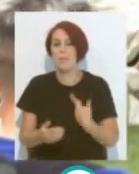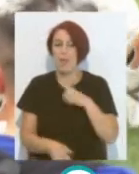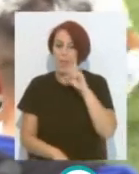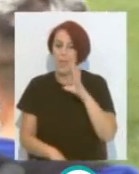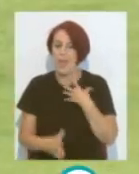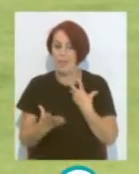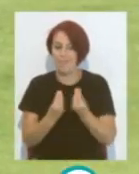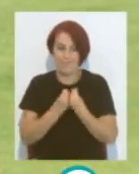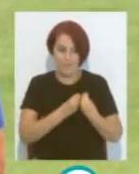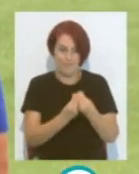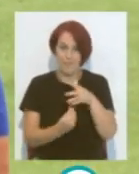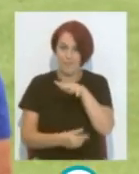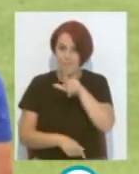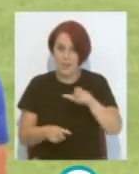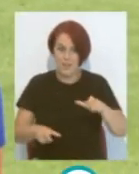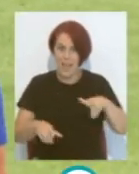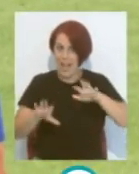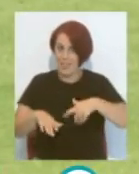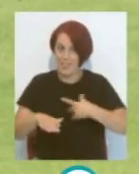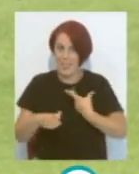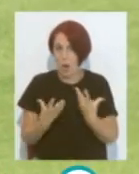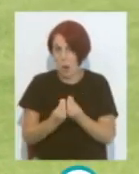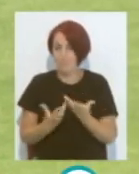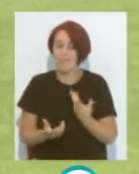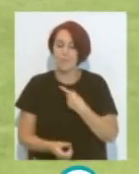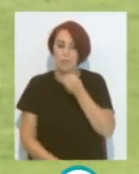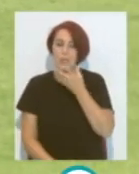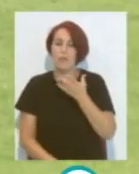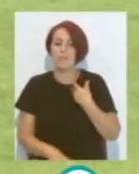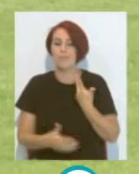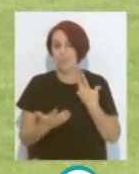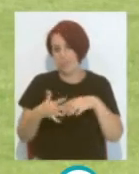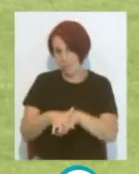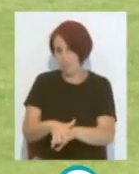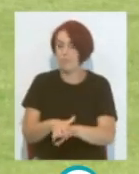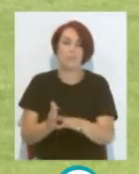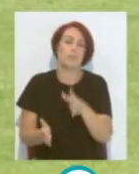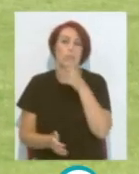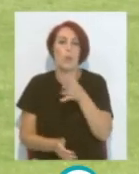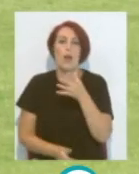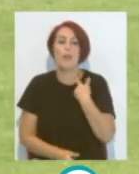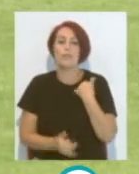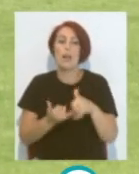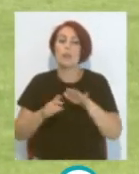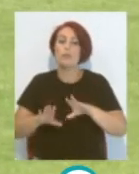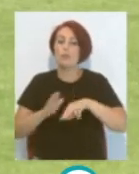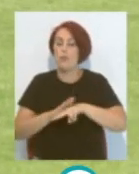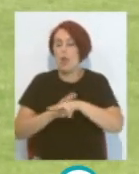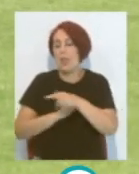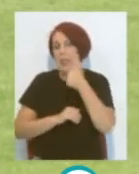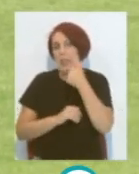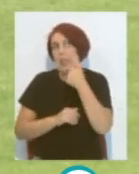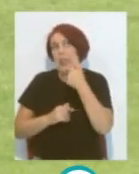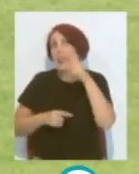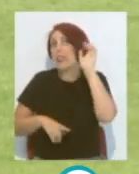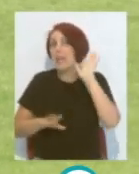está juntando Con los de aquí No es bueno Que también Se integre De esa manera Porque al final Aunque el fútbol Se suele decir Que